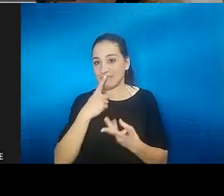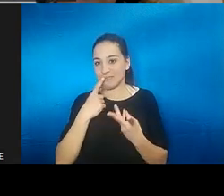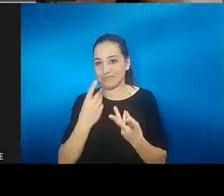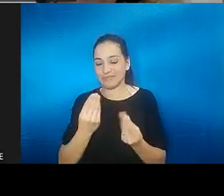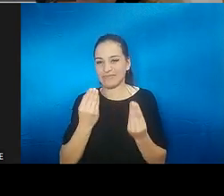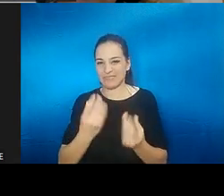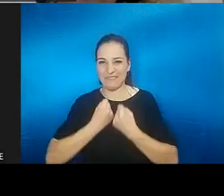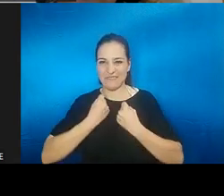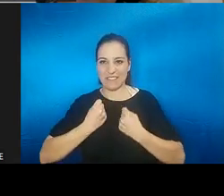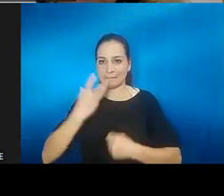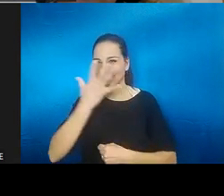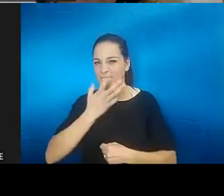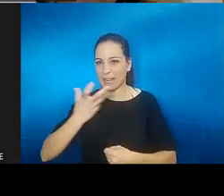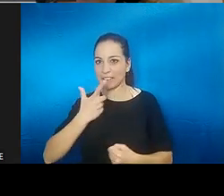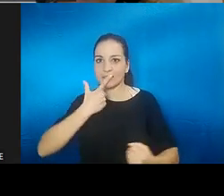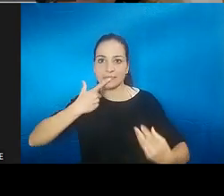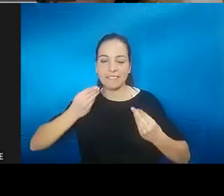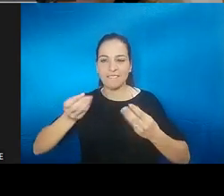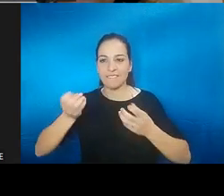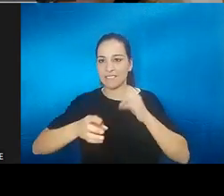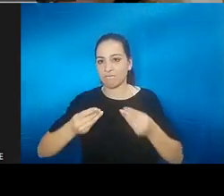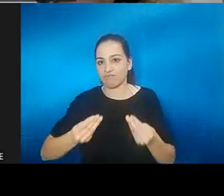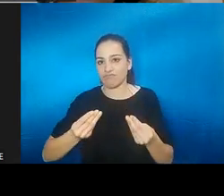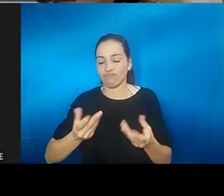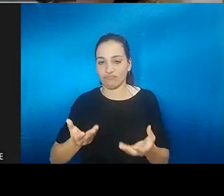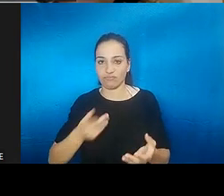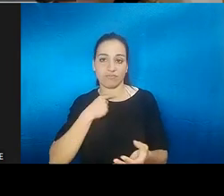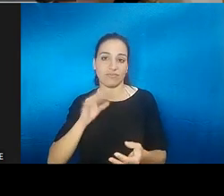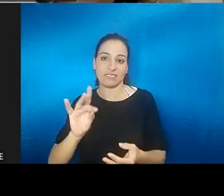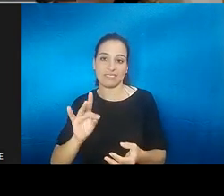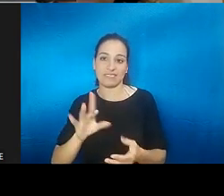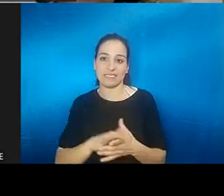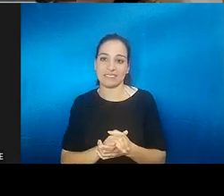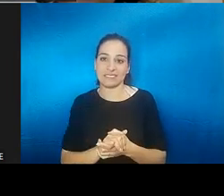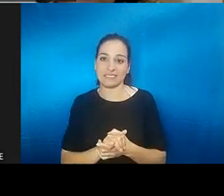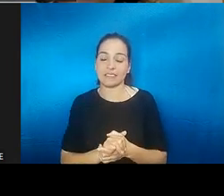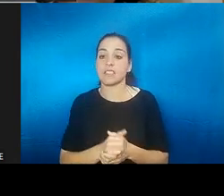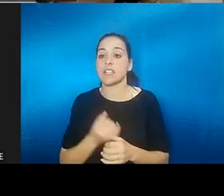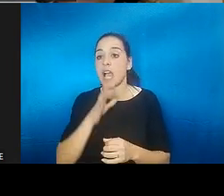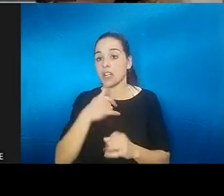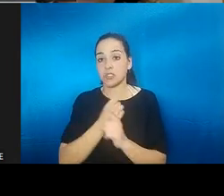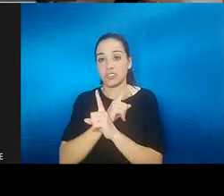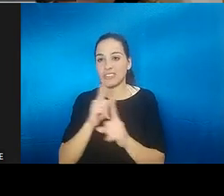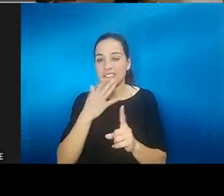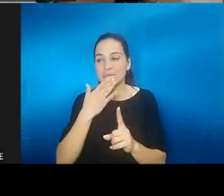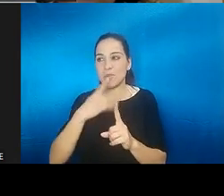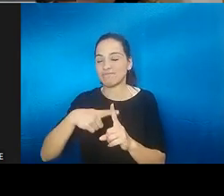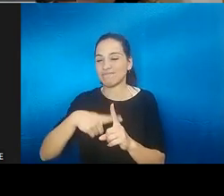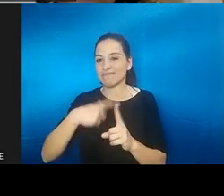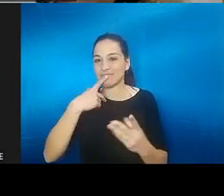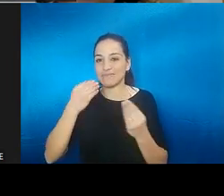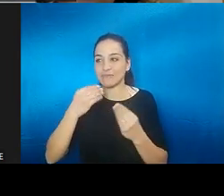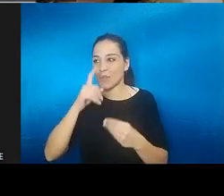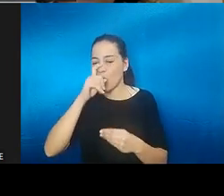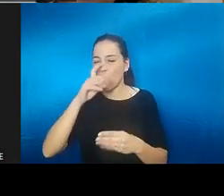picantes o muy sabrosas ¿no? y pues seguramente sí tampoco sé cómo evaluarlo ya no recuerdo o sea no